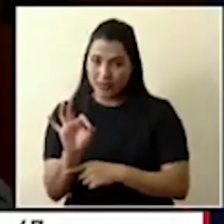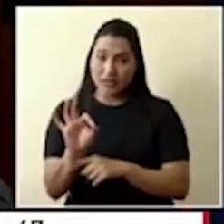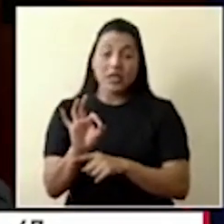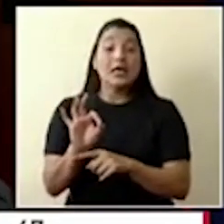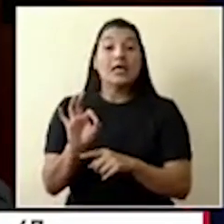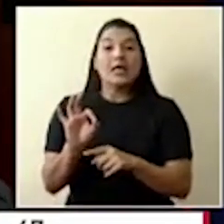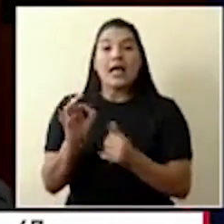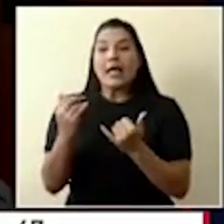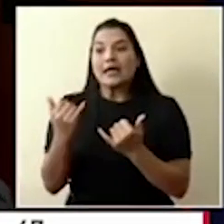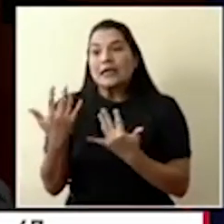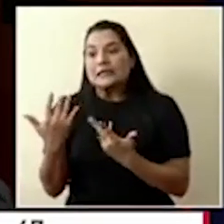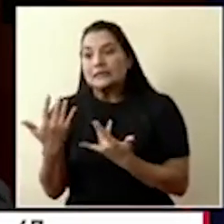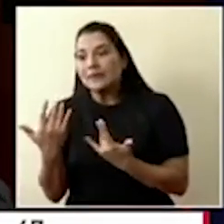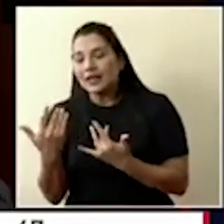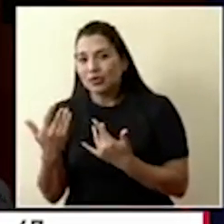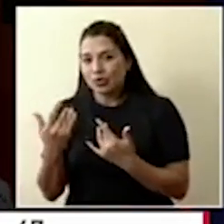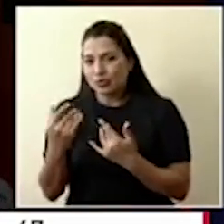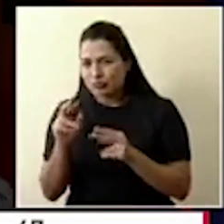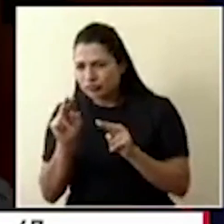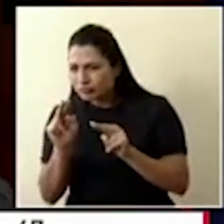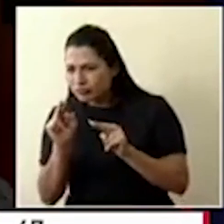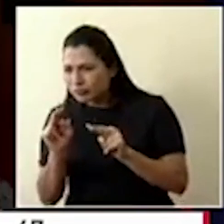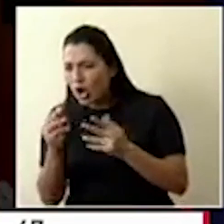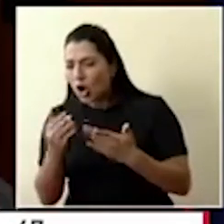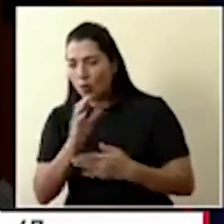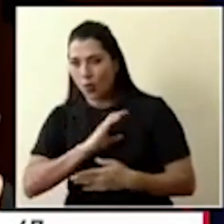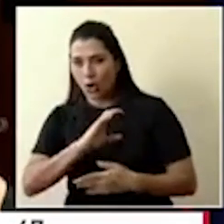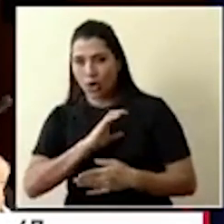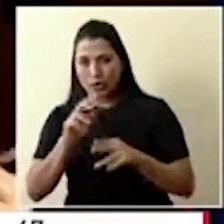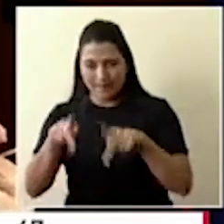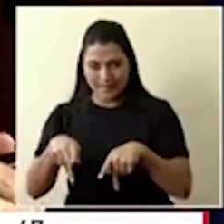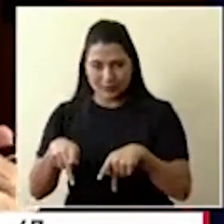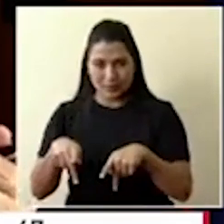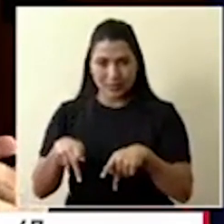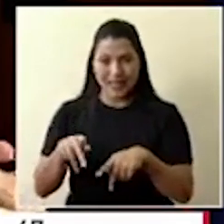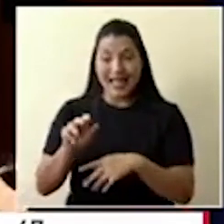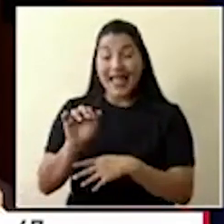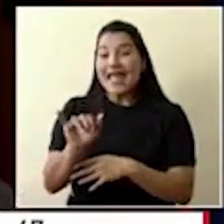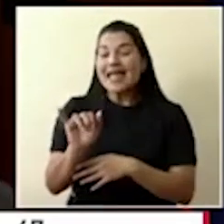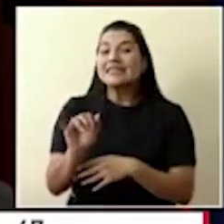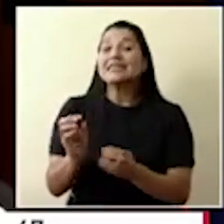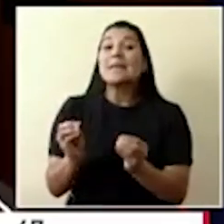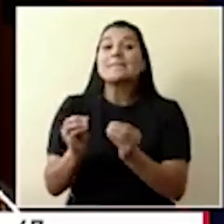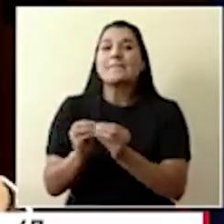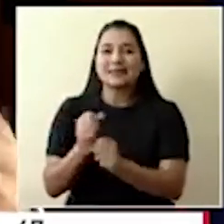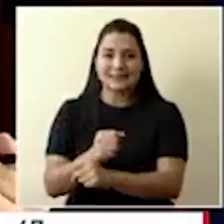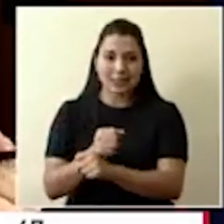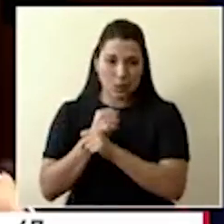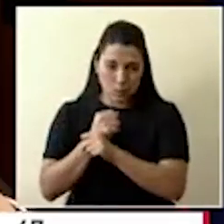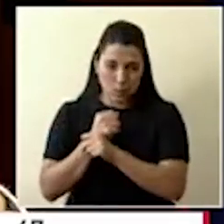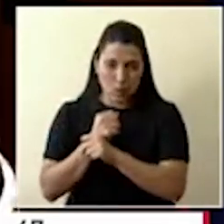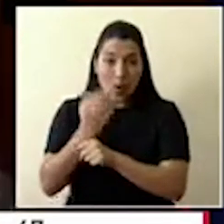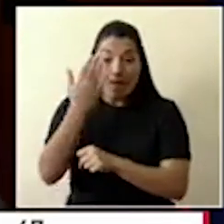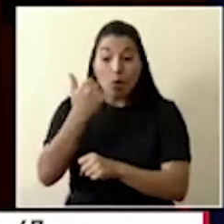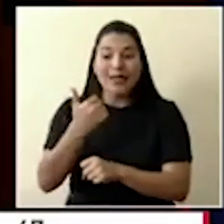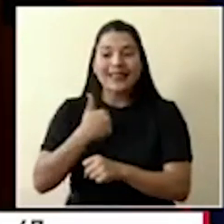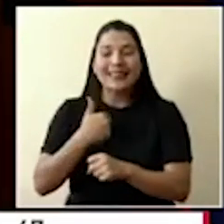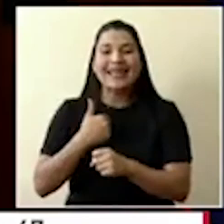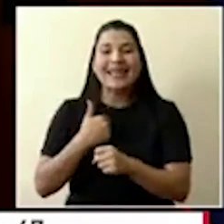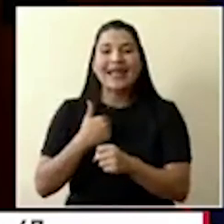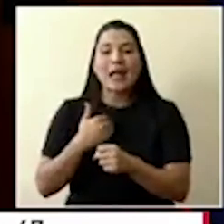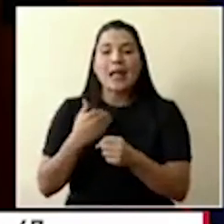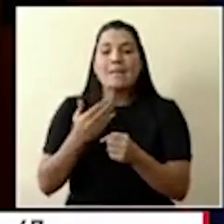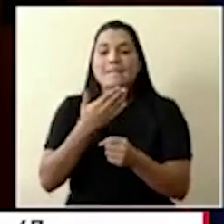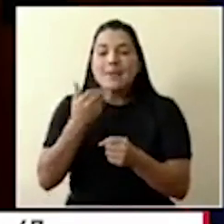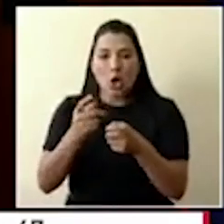respuesta activa, eso tienen un grado mayor de certeza porque son con un control mayor, o sea, se controlan